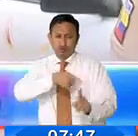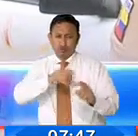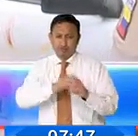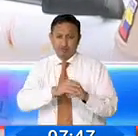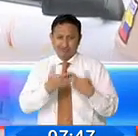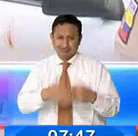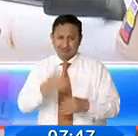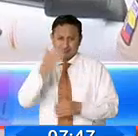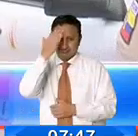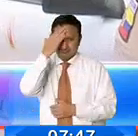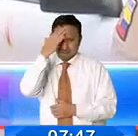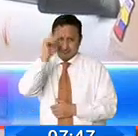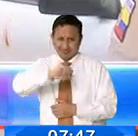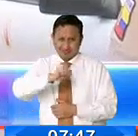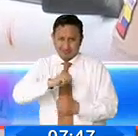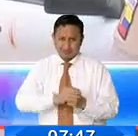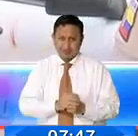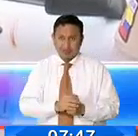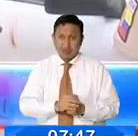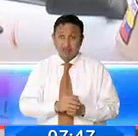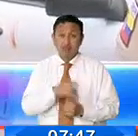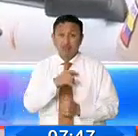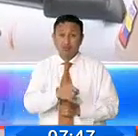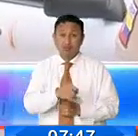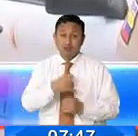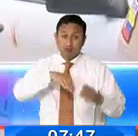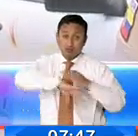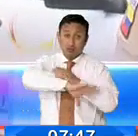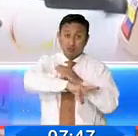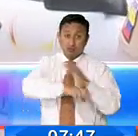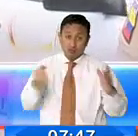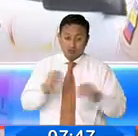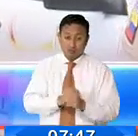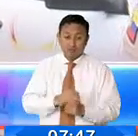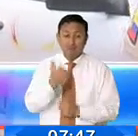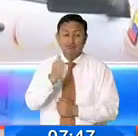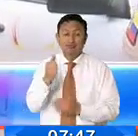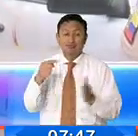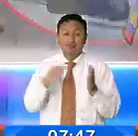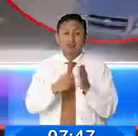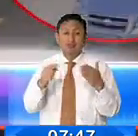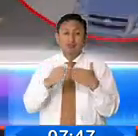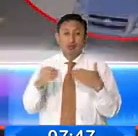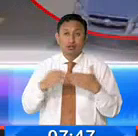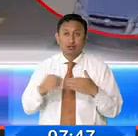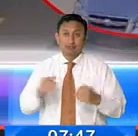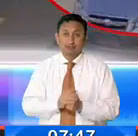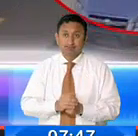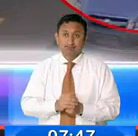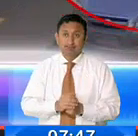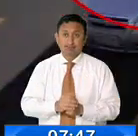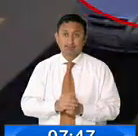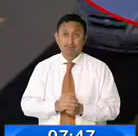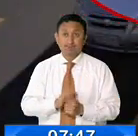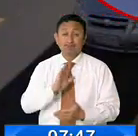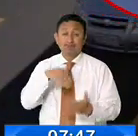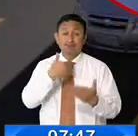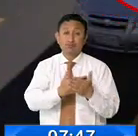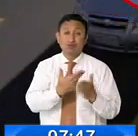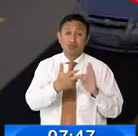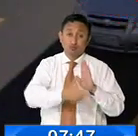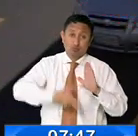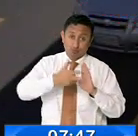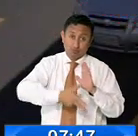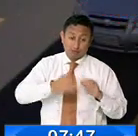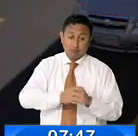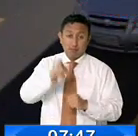lograron con su acometido y lograron llevarse la cantidad de dinero. Cuando llegaron hasta el sector de la estación de Chimbacalle,